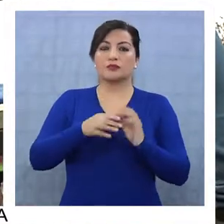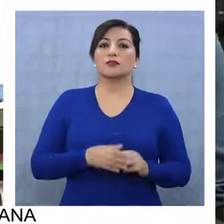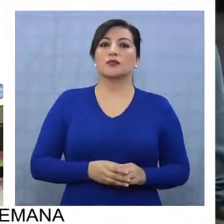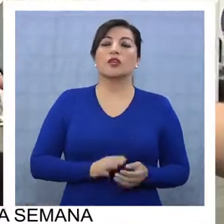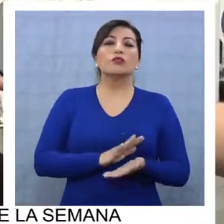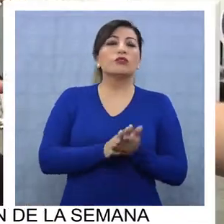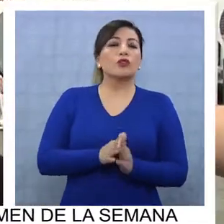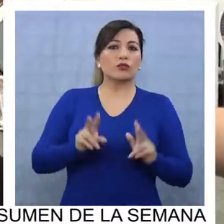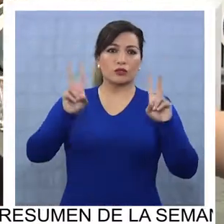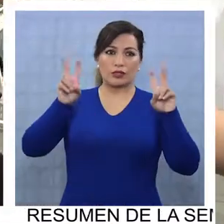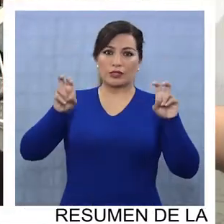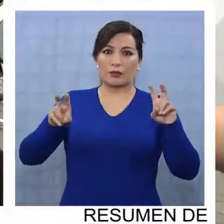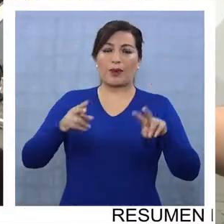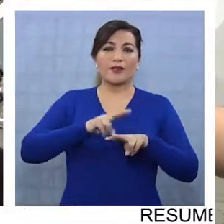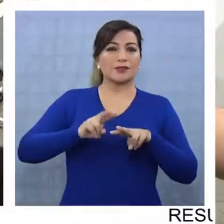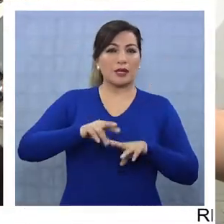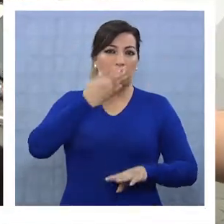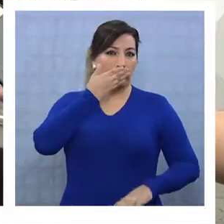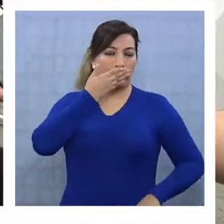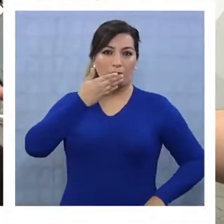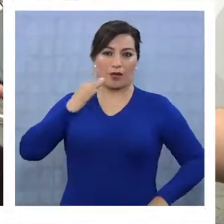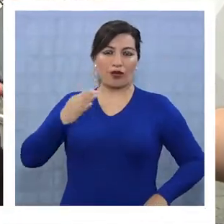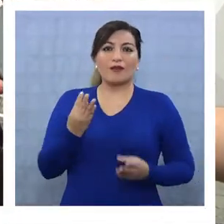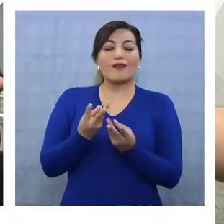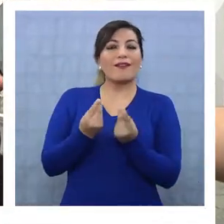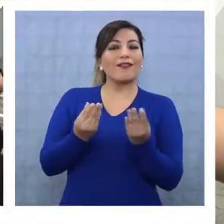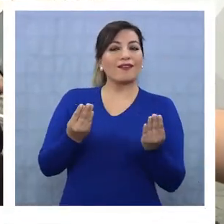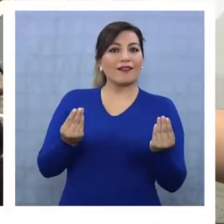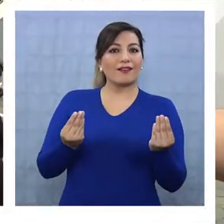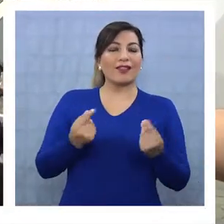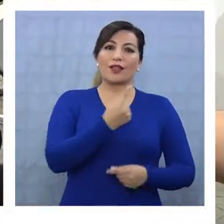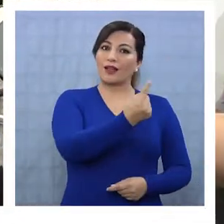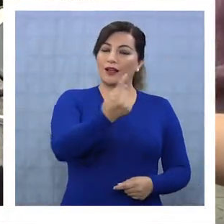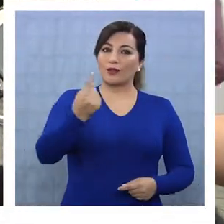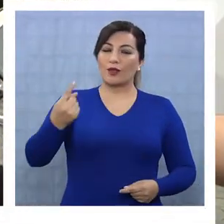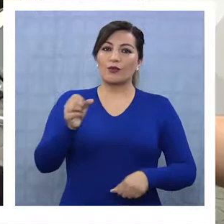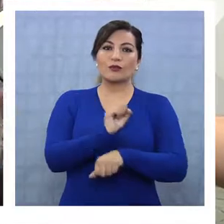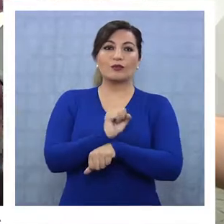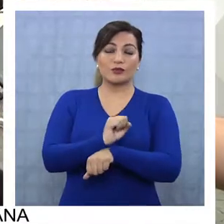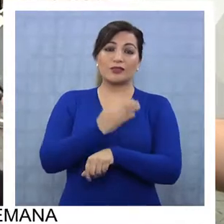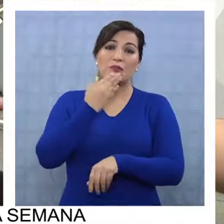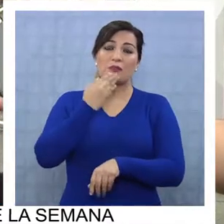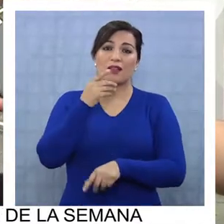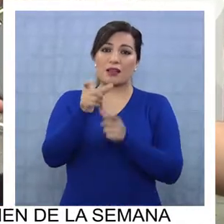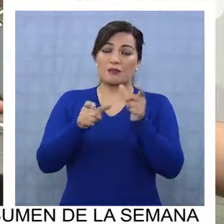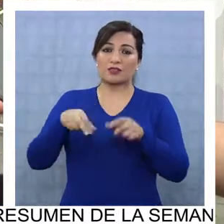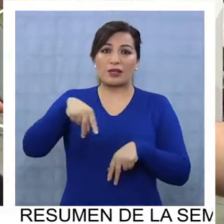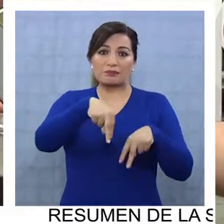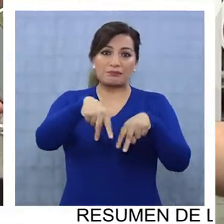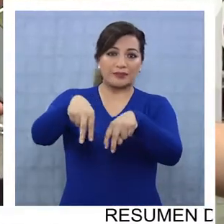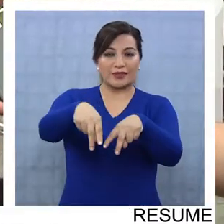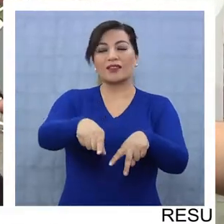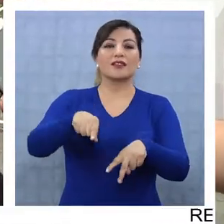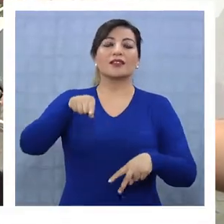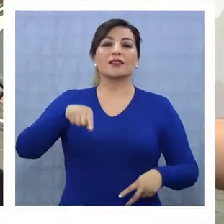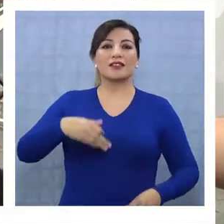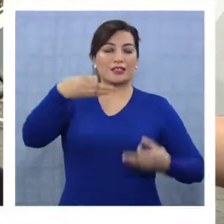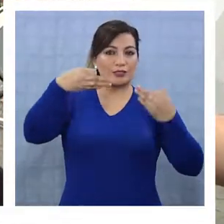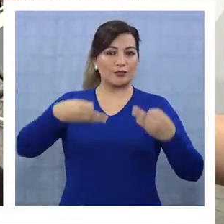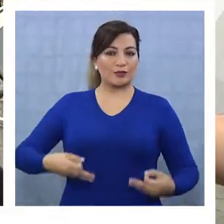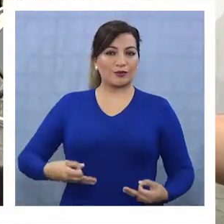Todo lo que tenga que ver justamente con el mejoramiento de la calidad de los conductores y también de los peatones en términos de seguridad vial,